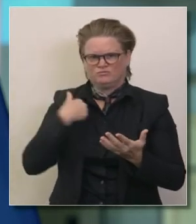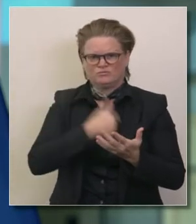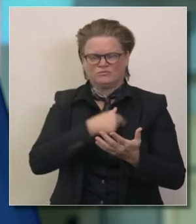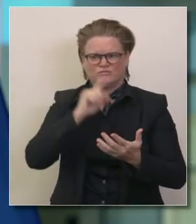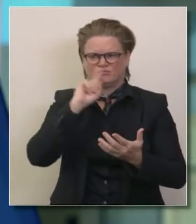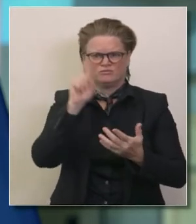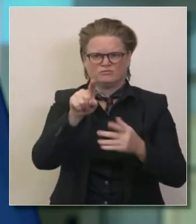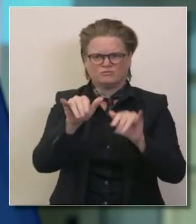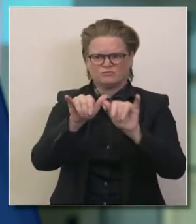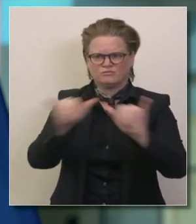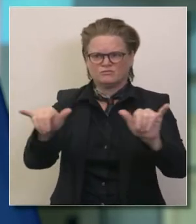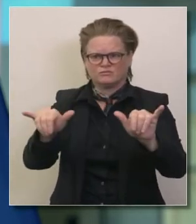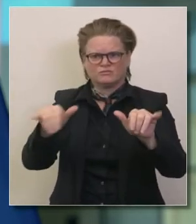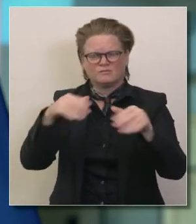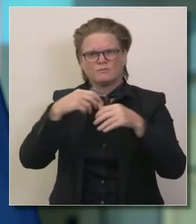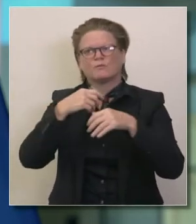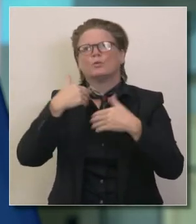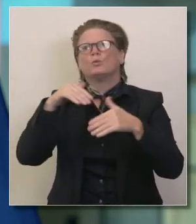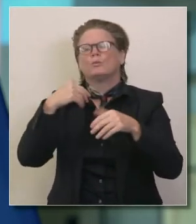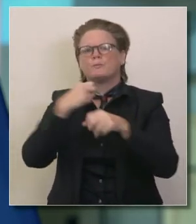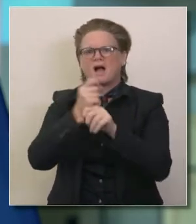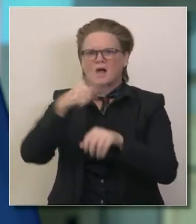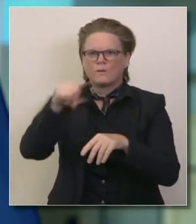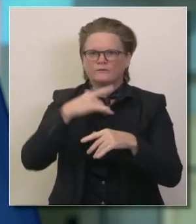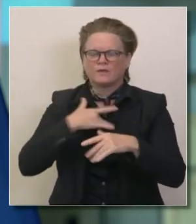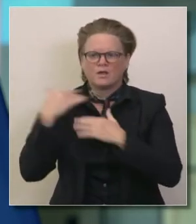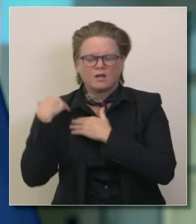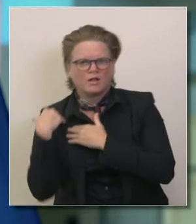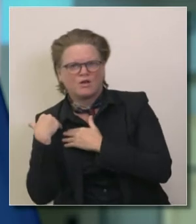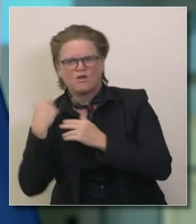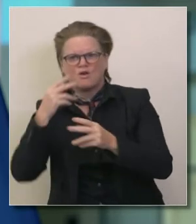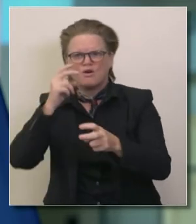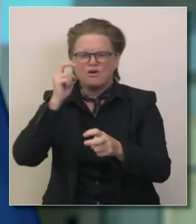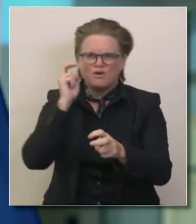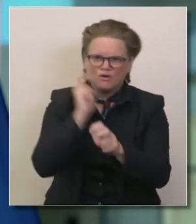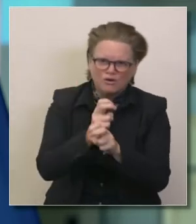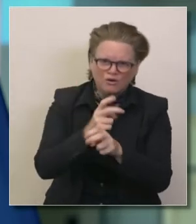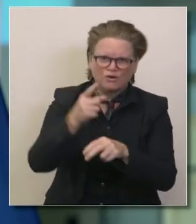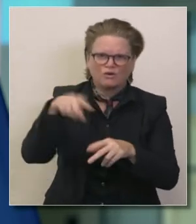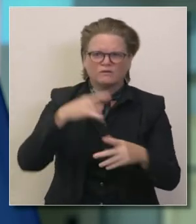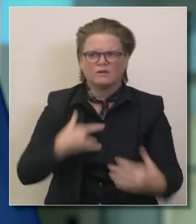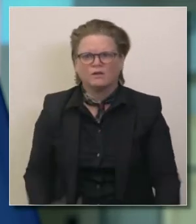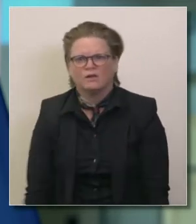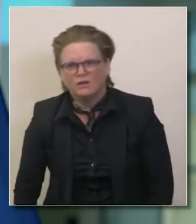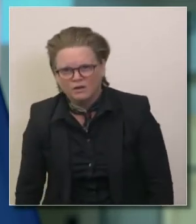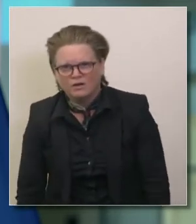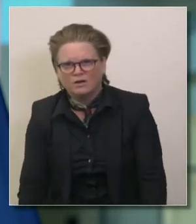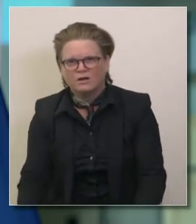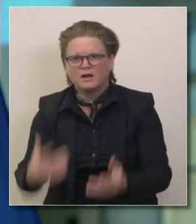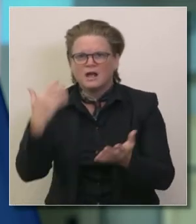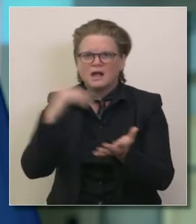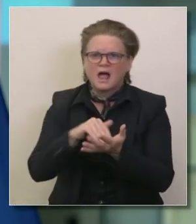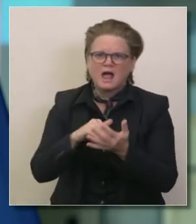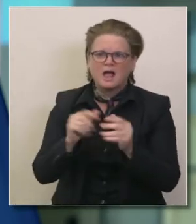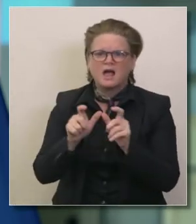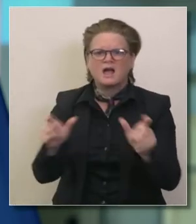la gente no es lo que esperábamos en esta temporada del año pero sabemos que algunas son requeridas